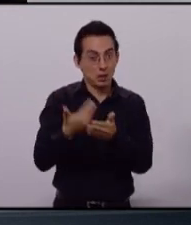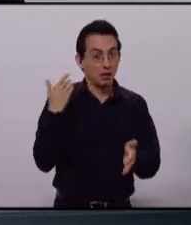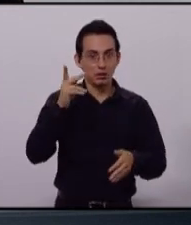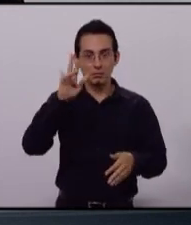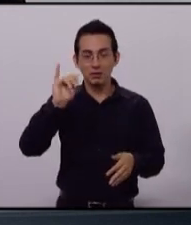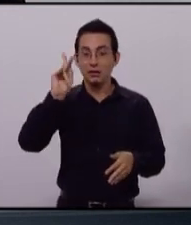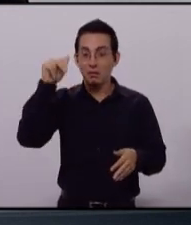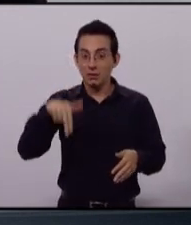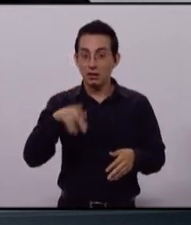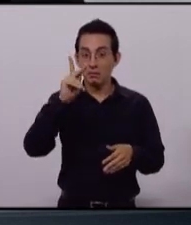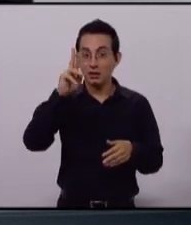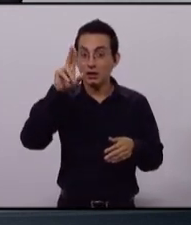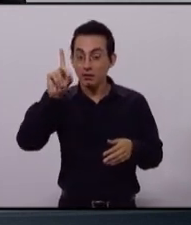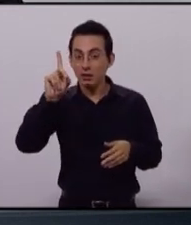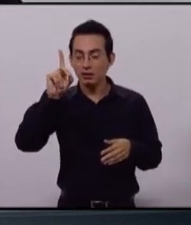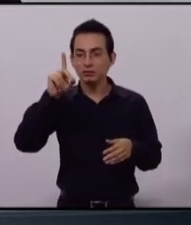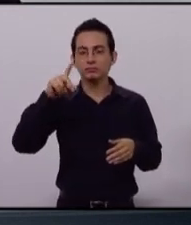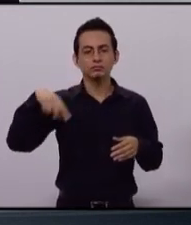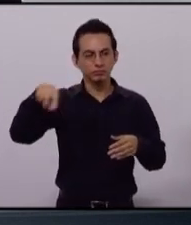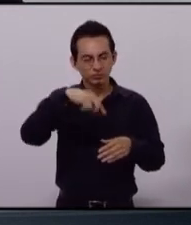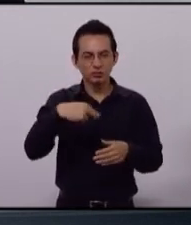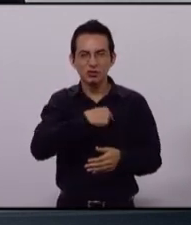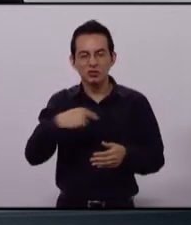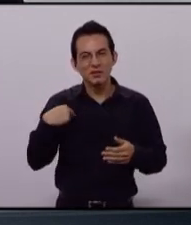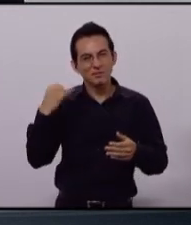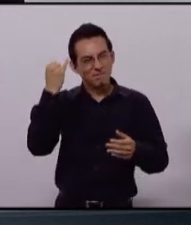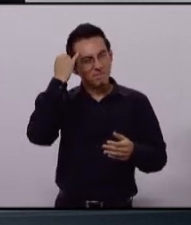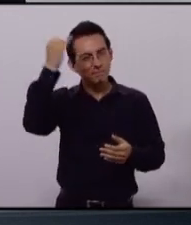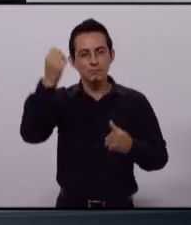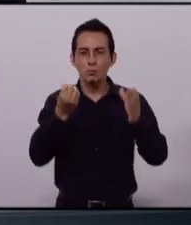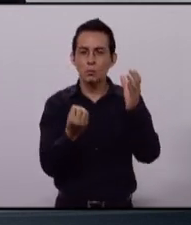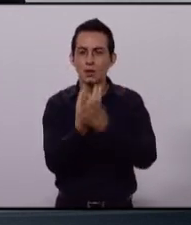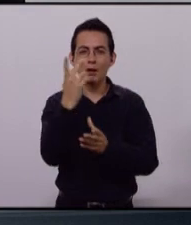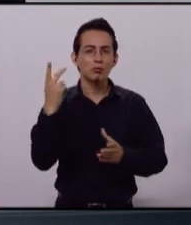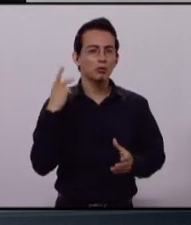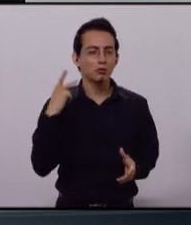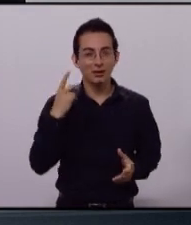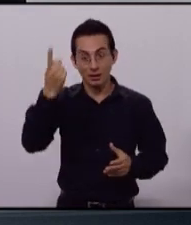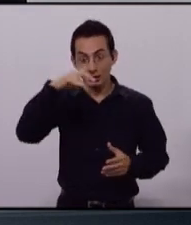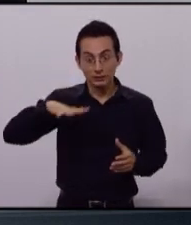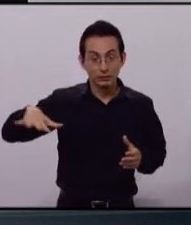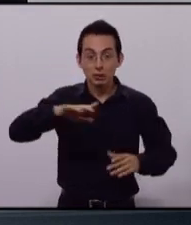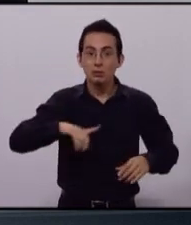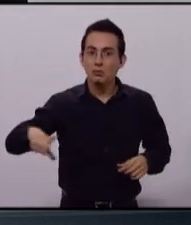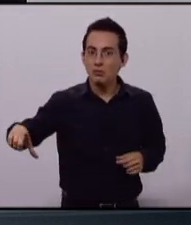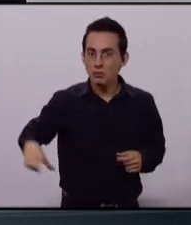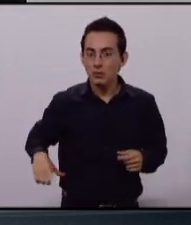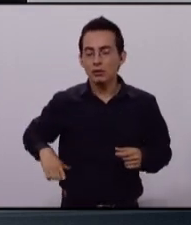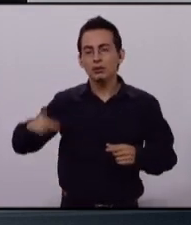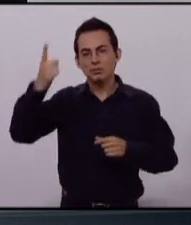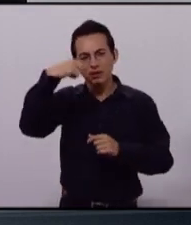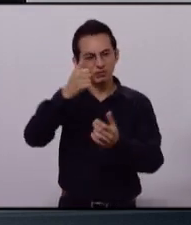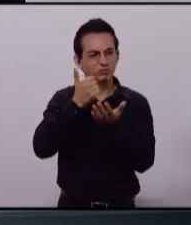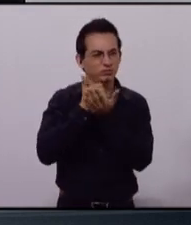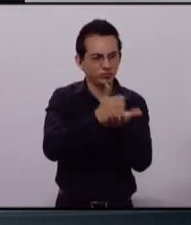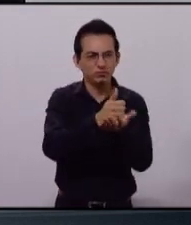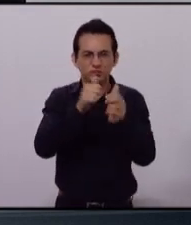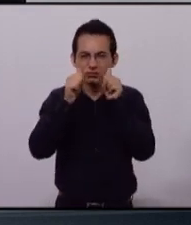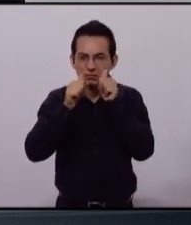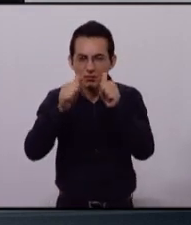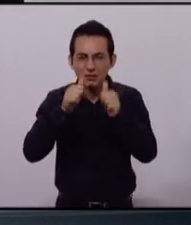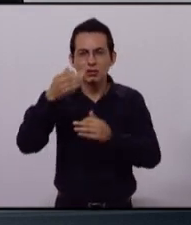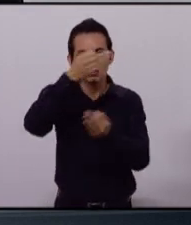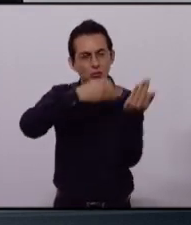PRD, vamos a desarrollar una política de gobierno que asegure los derechos económicos de la población.